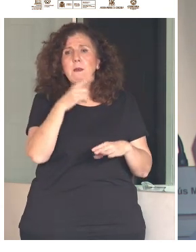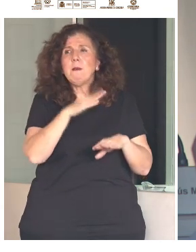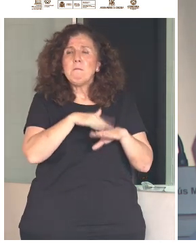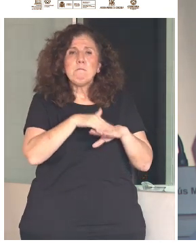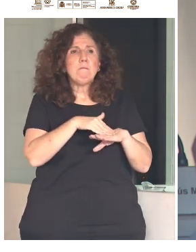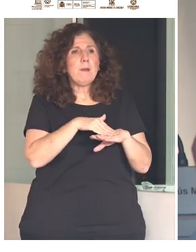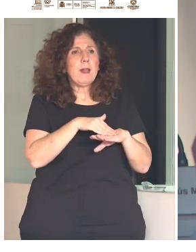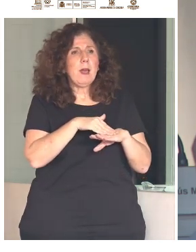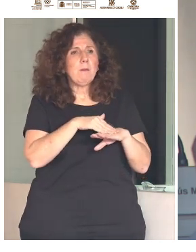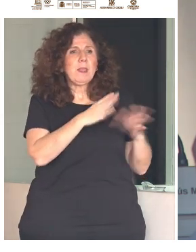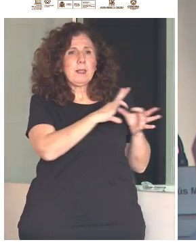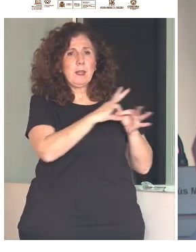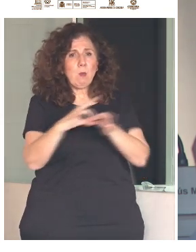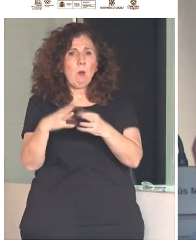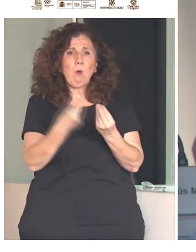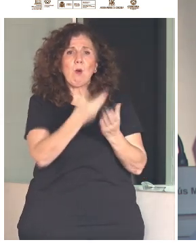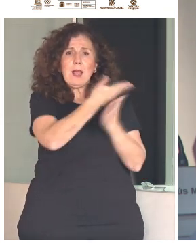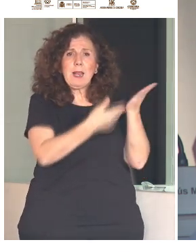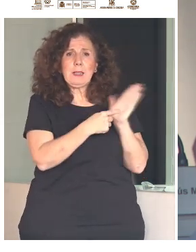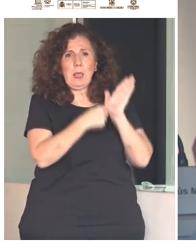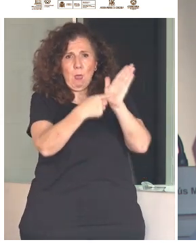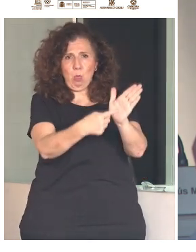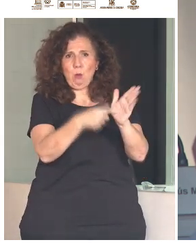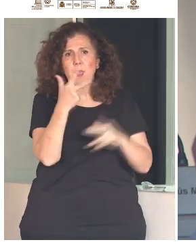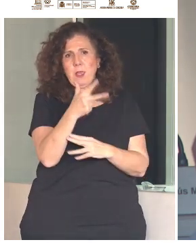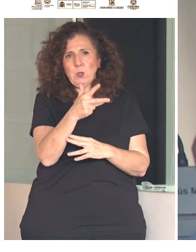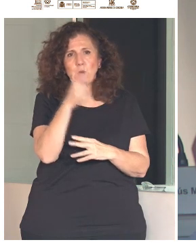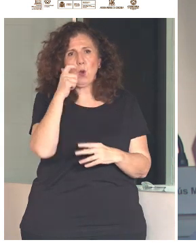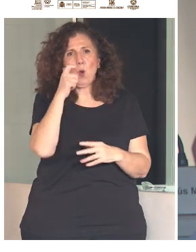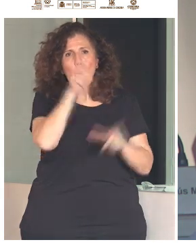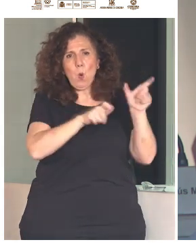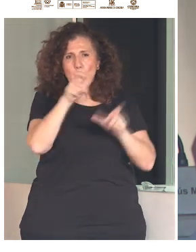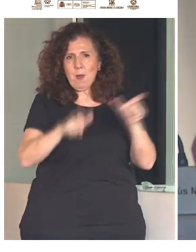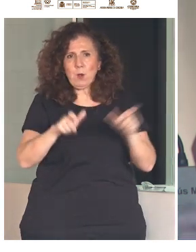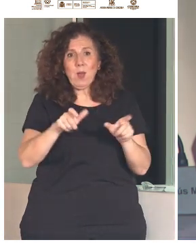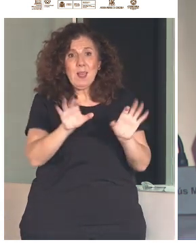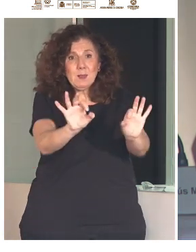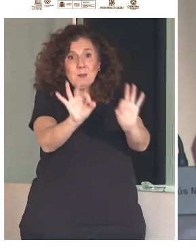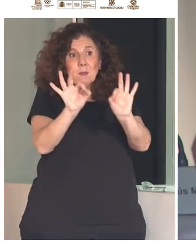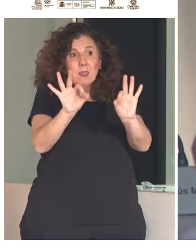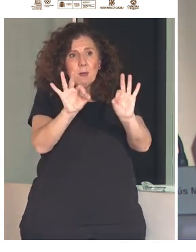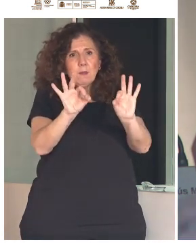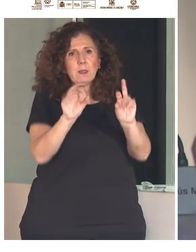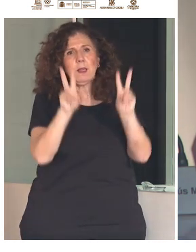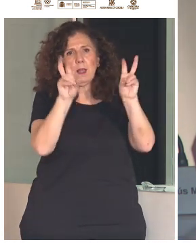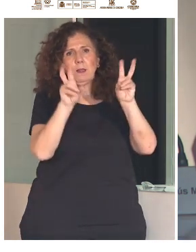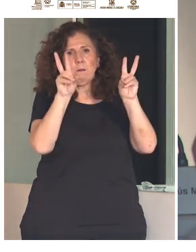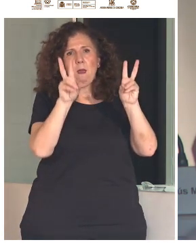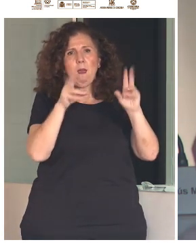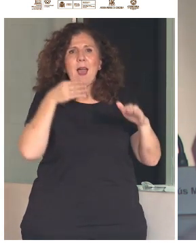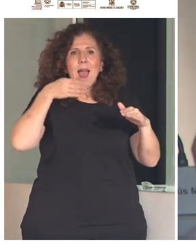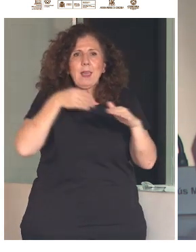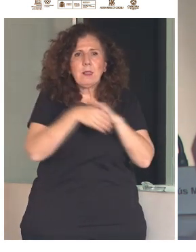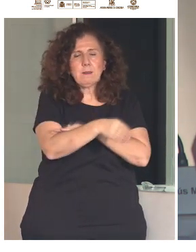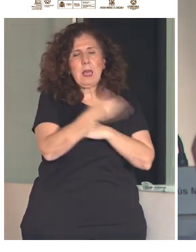a este Tratado de Derechos Humanos, poniendo especial atención en esa accesibilidad tan